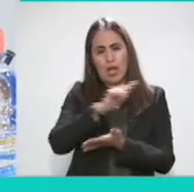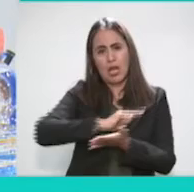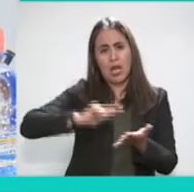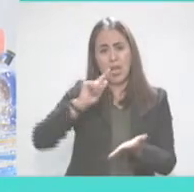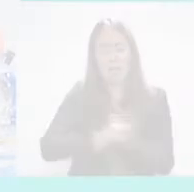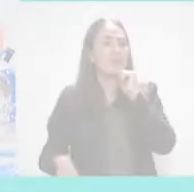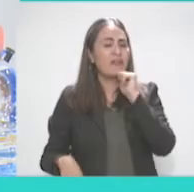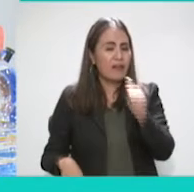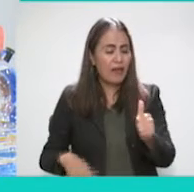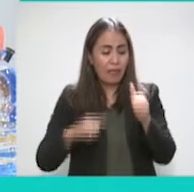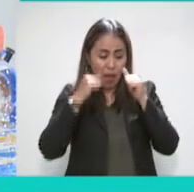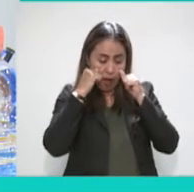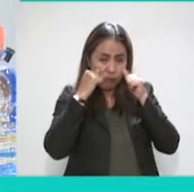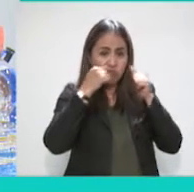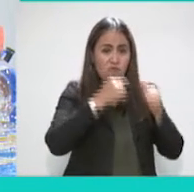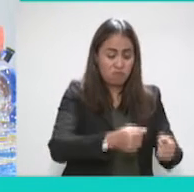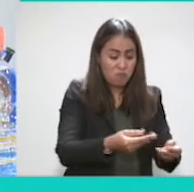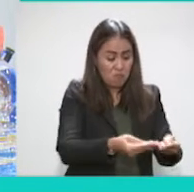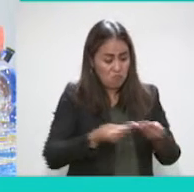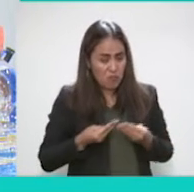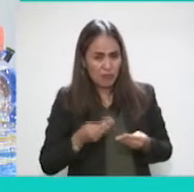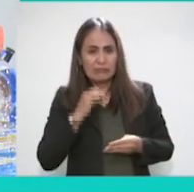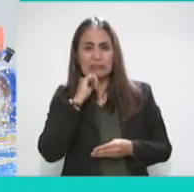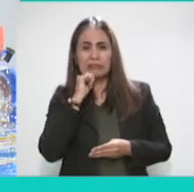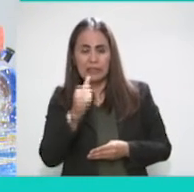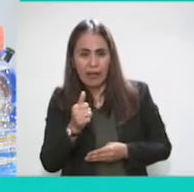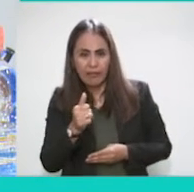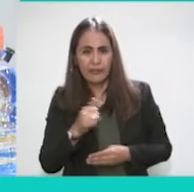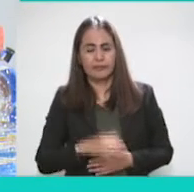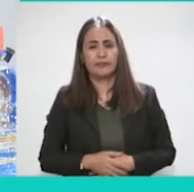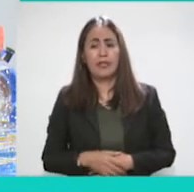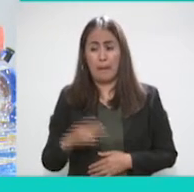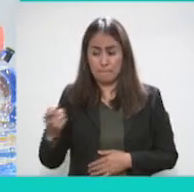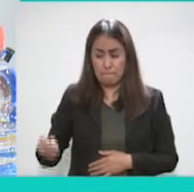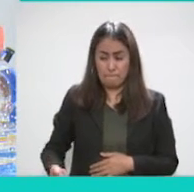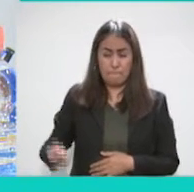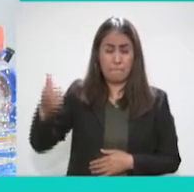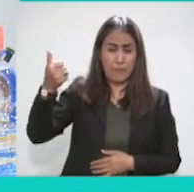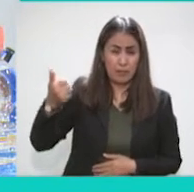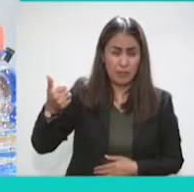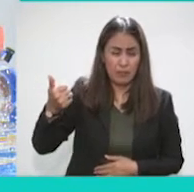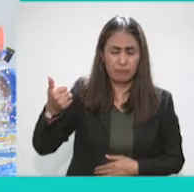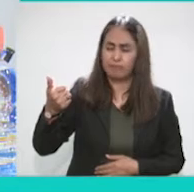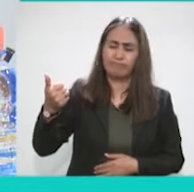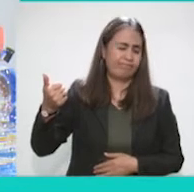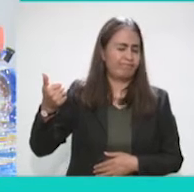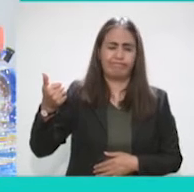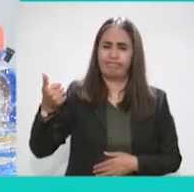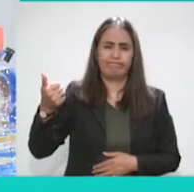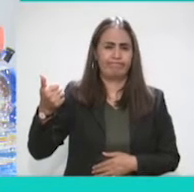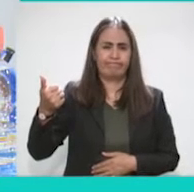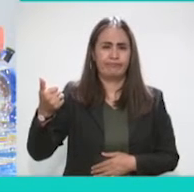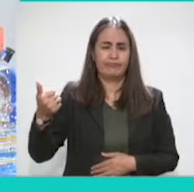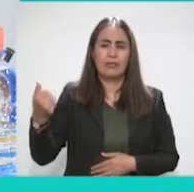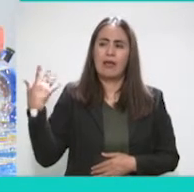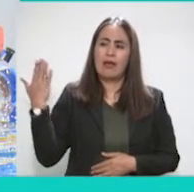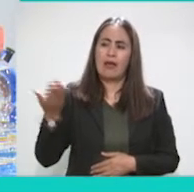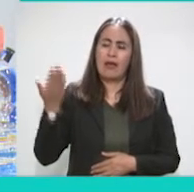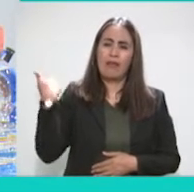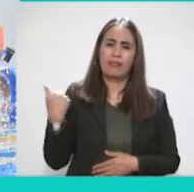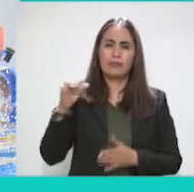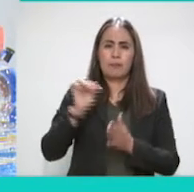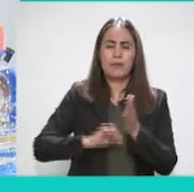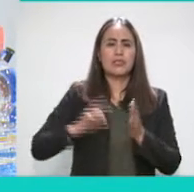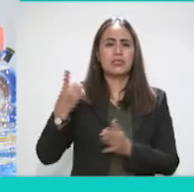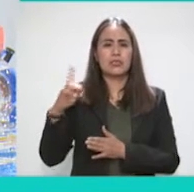COFEPRIS. No es la primera vez que ocurre con este sujeto obligado, en específico ya desde diciembre los